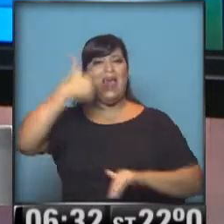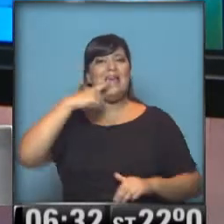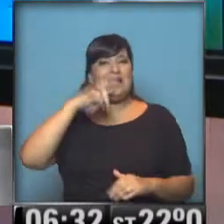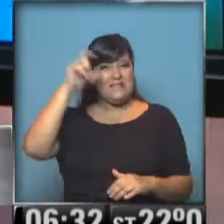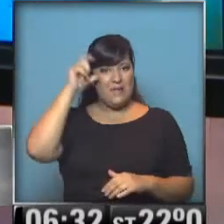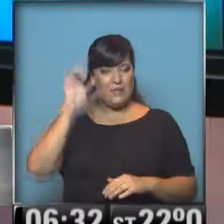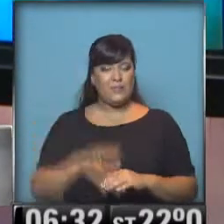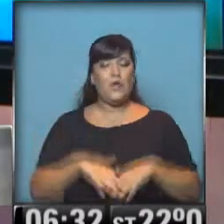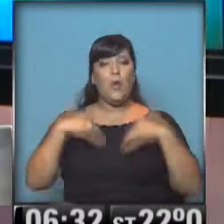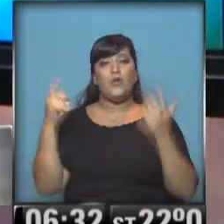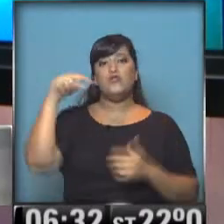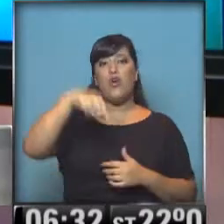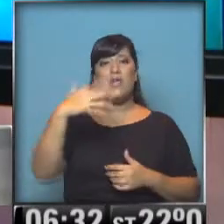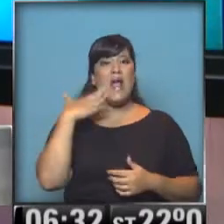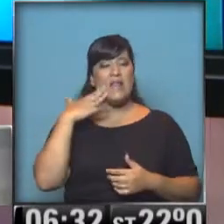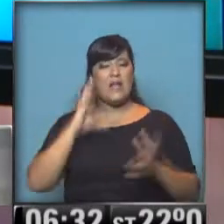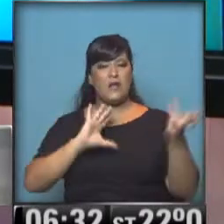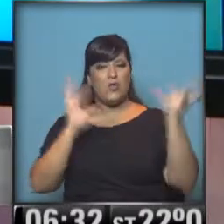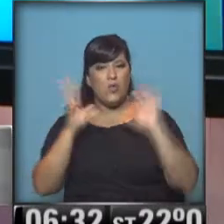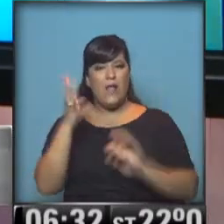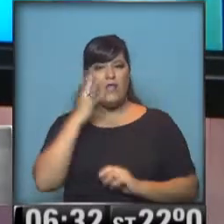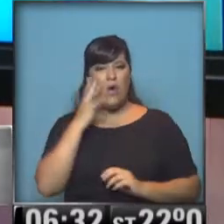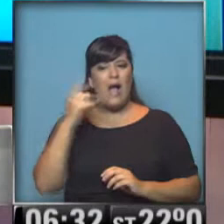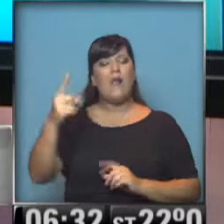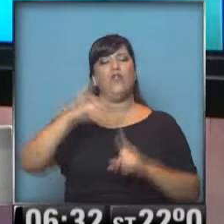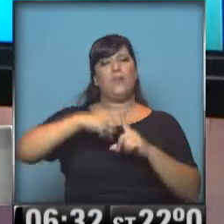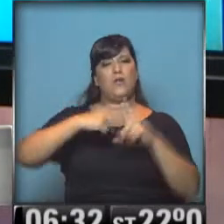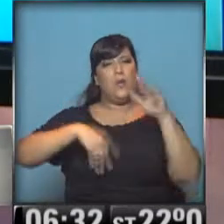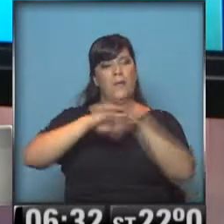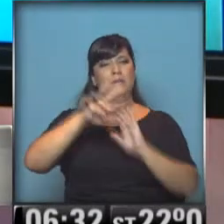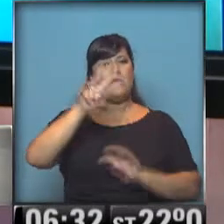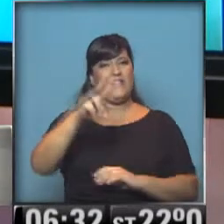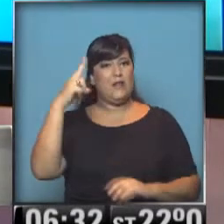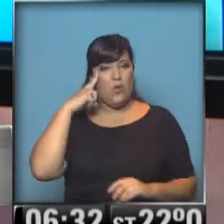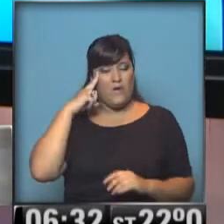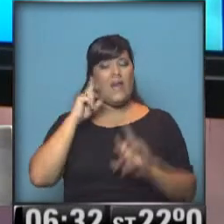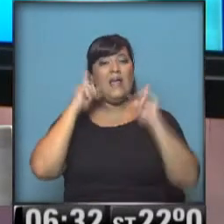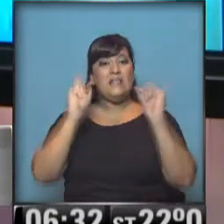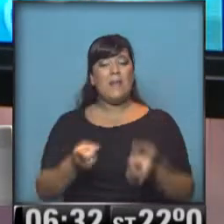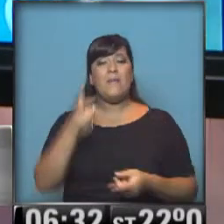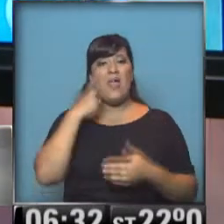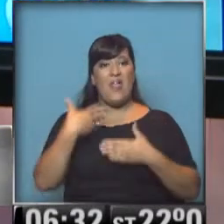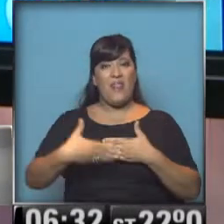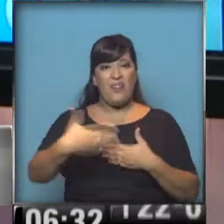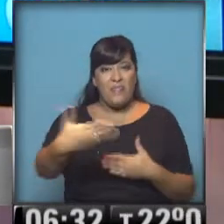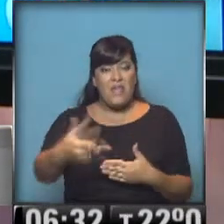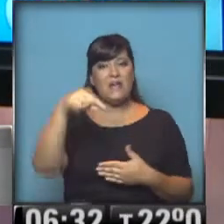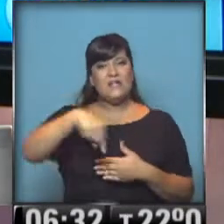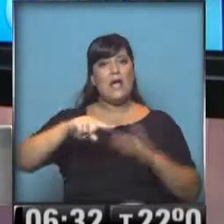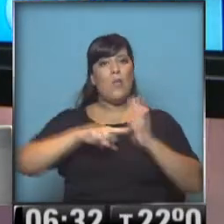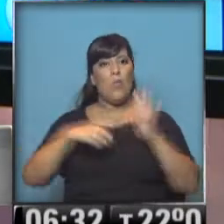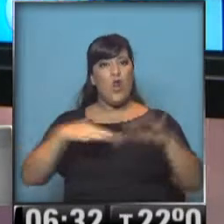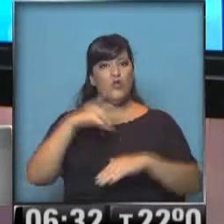quedará en la tarde, cielo apenas parcialmente nublado con 29 grados de temperatura máxima y los próximos días aquí en la ciudad de Buenos Aires